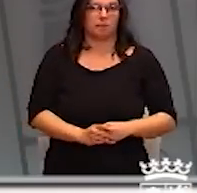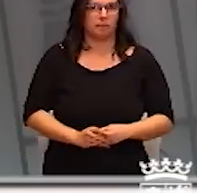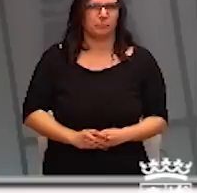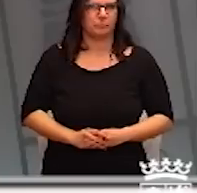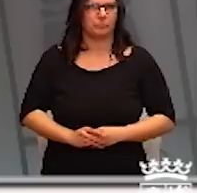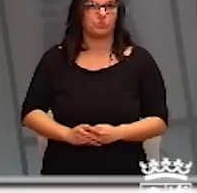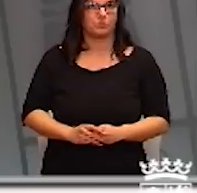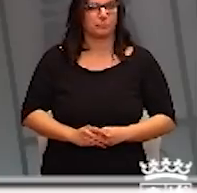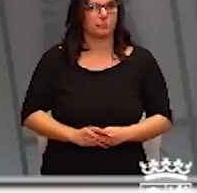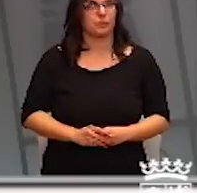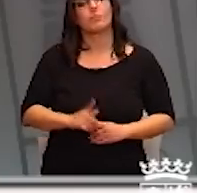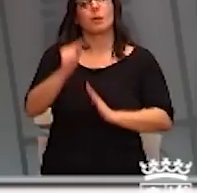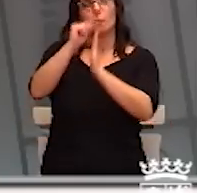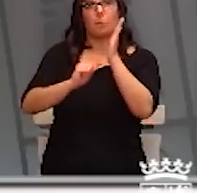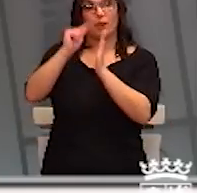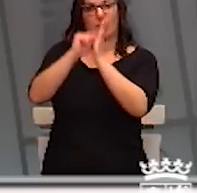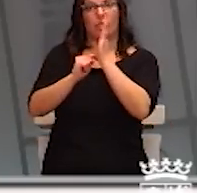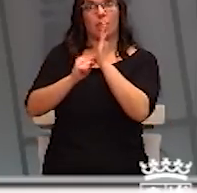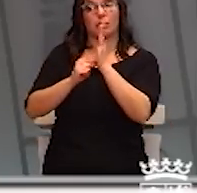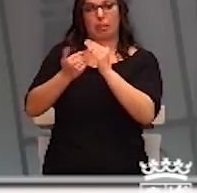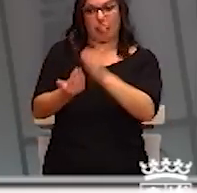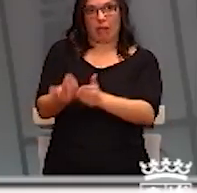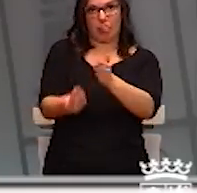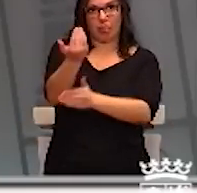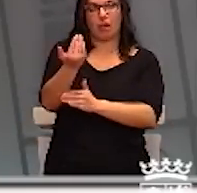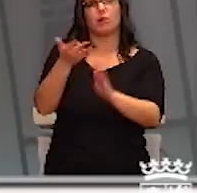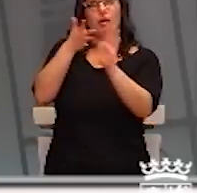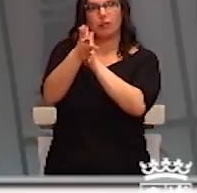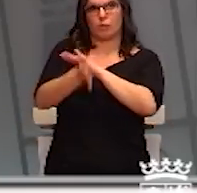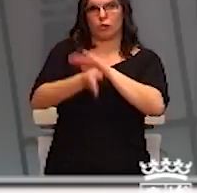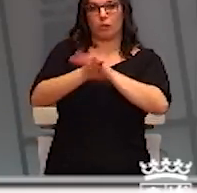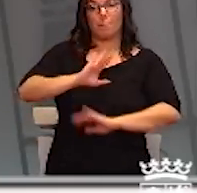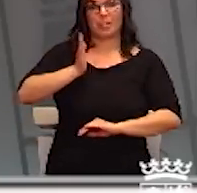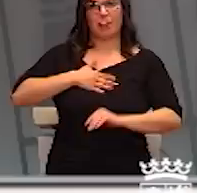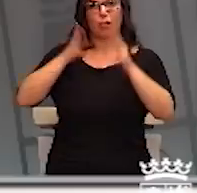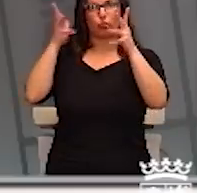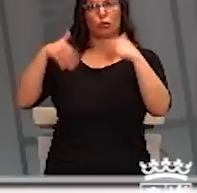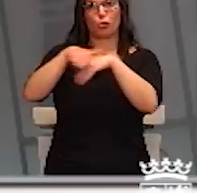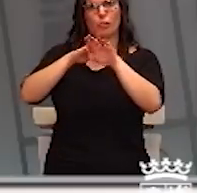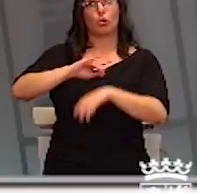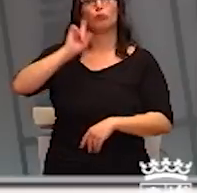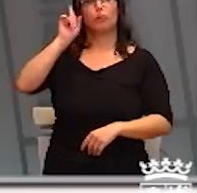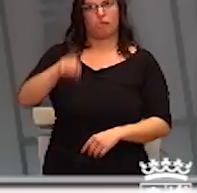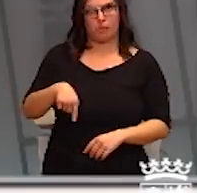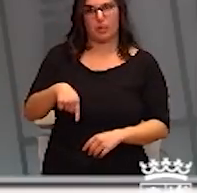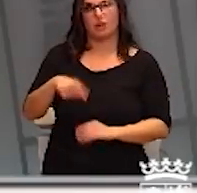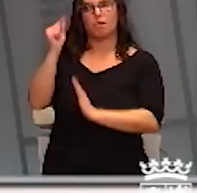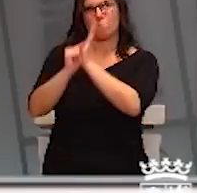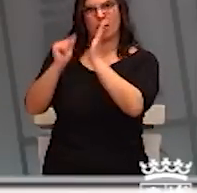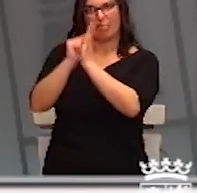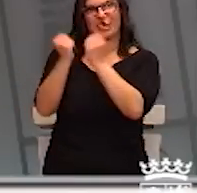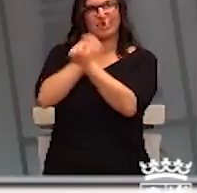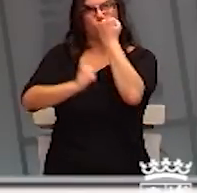Continuaremos anunciando medidas a lo largo de estos días. Mañana en el Consejo de Gobierno también se van a tomar medidas